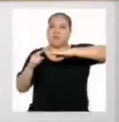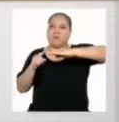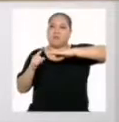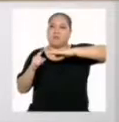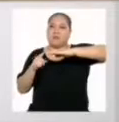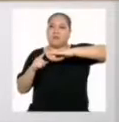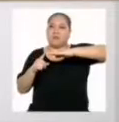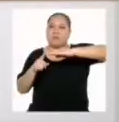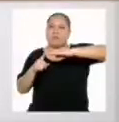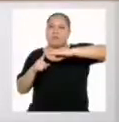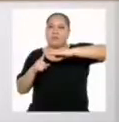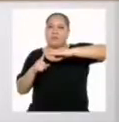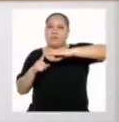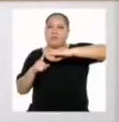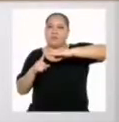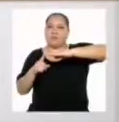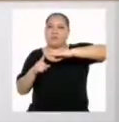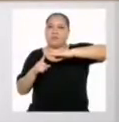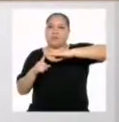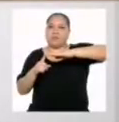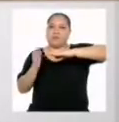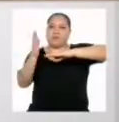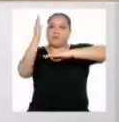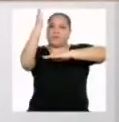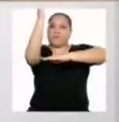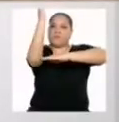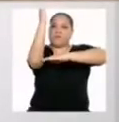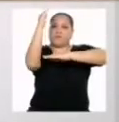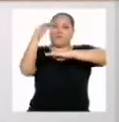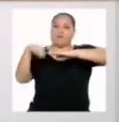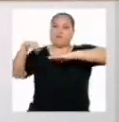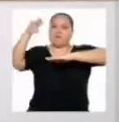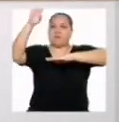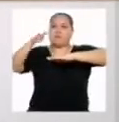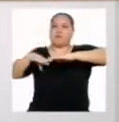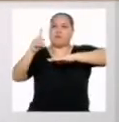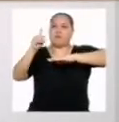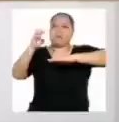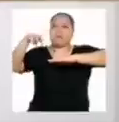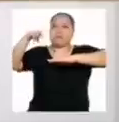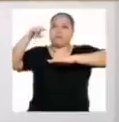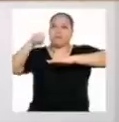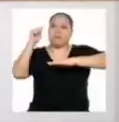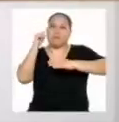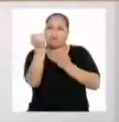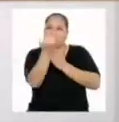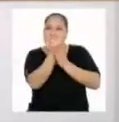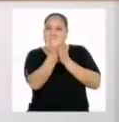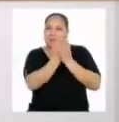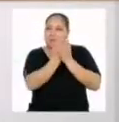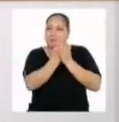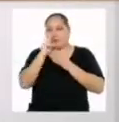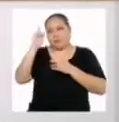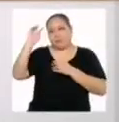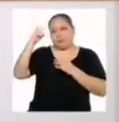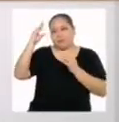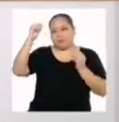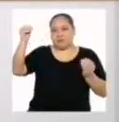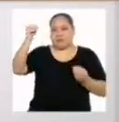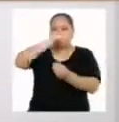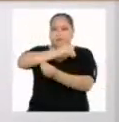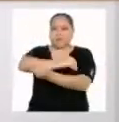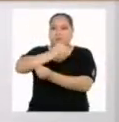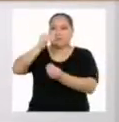la cantidad de envíos y debió representarse en el eje de las ordenadas. Este gráfico presentó dificultades para asignar las variables